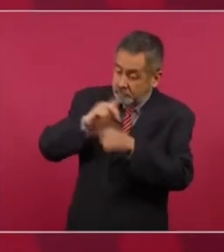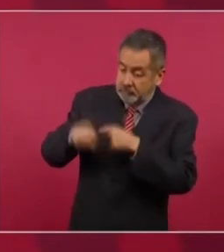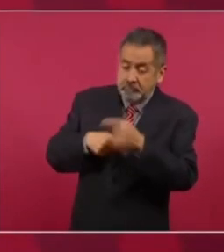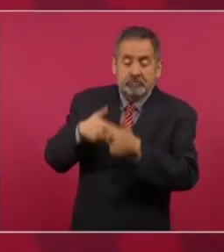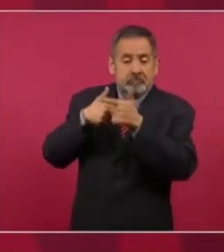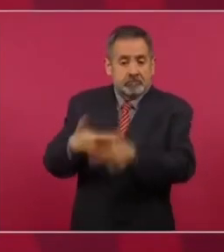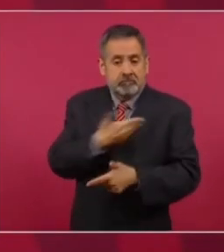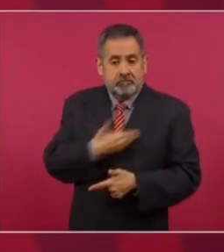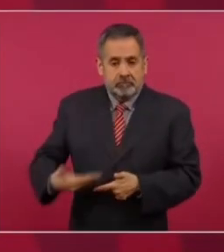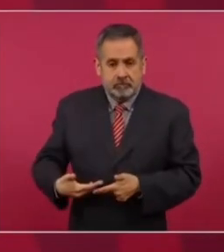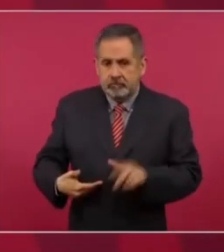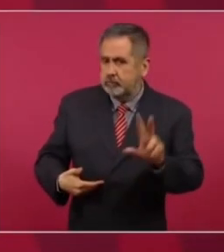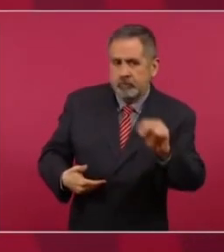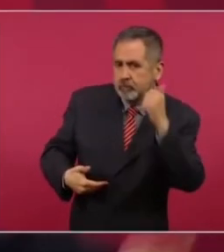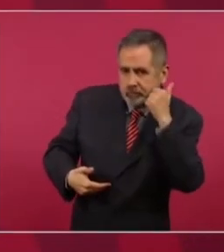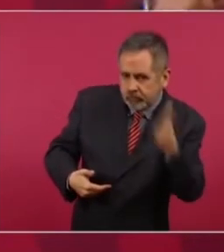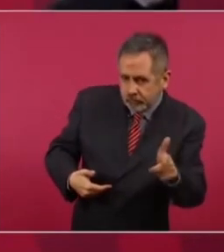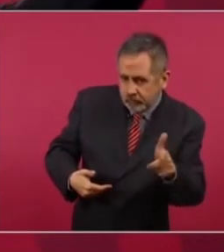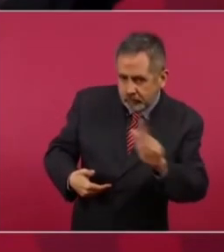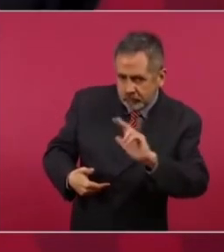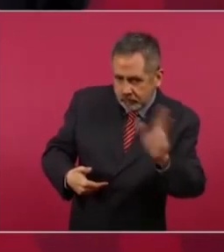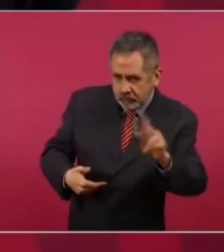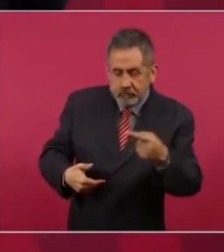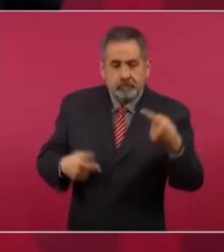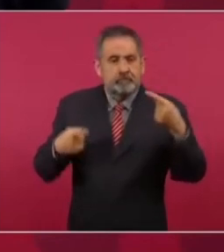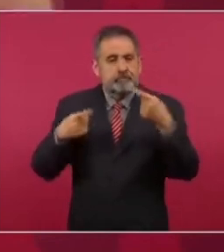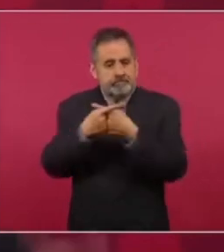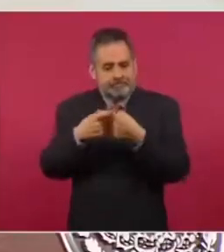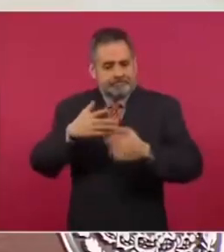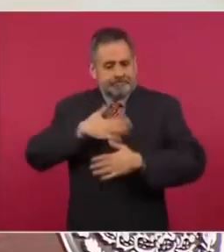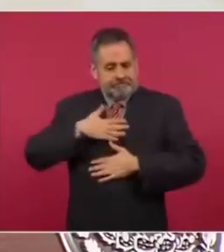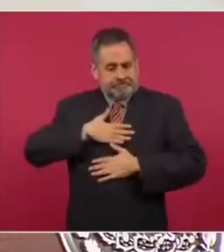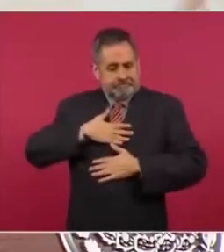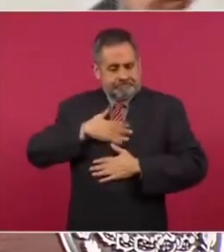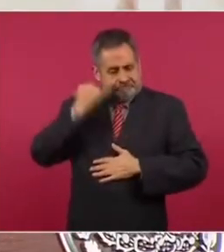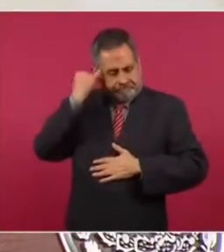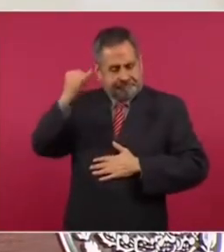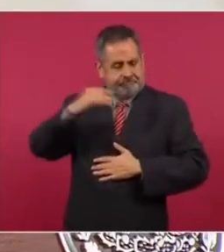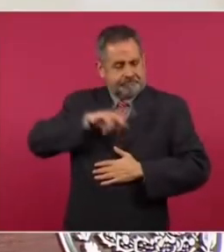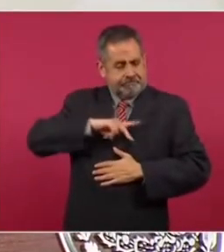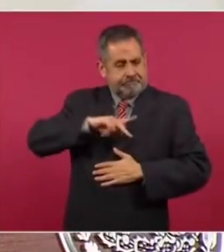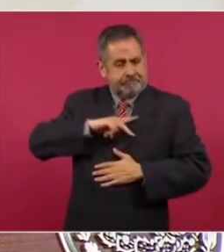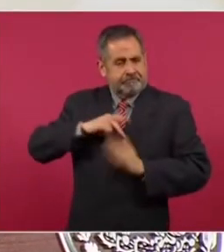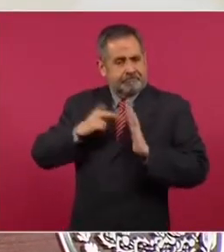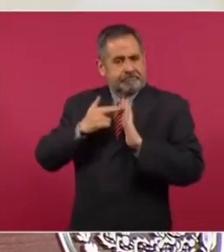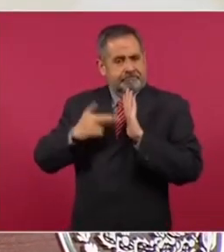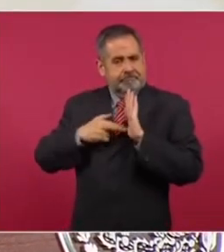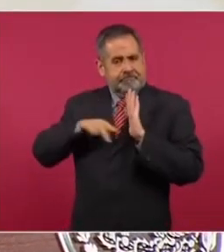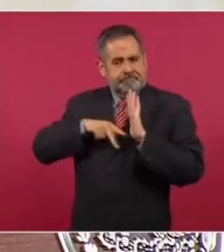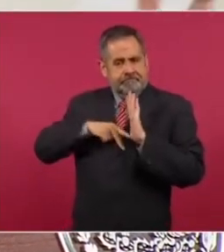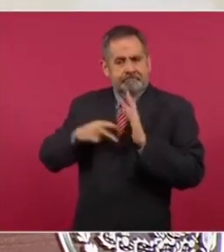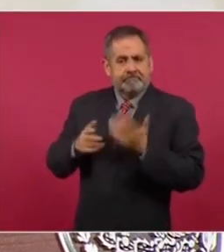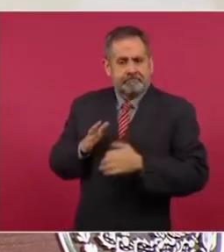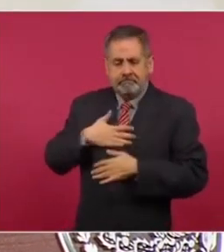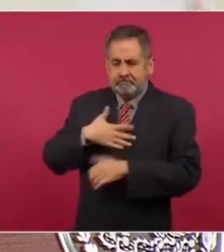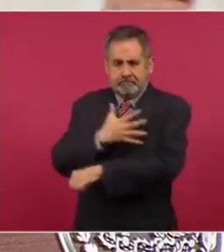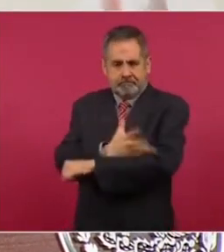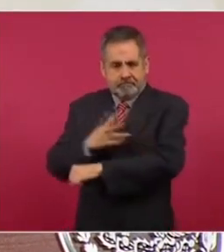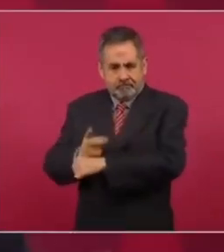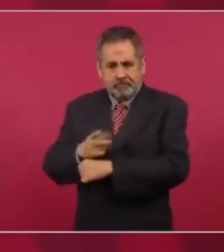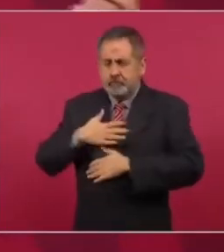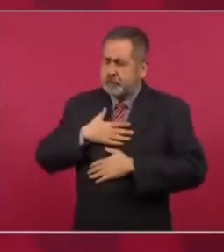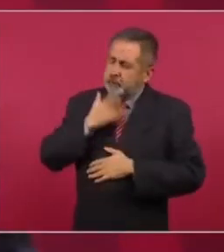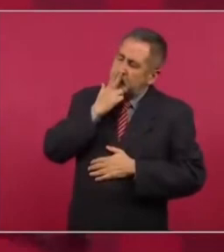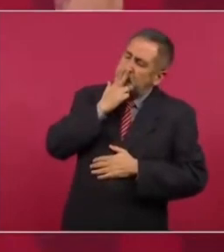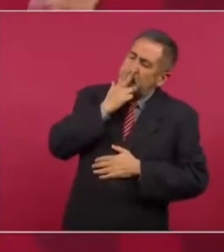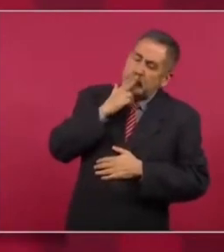que no solo no quiero serviría en contra de mis principios de mis ideales de mi honestidad que es lo